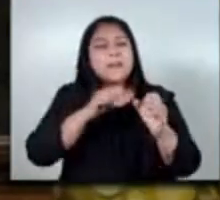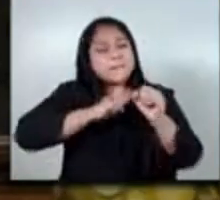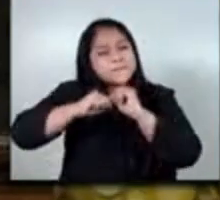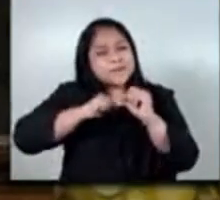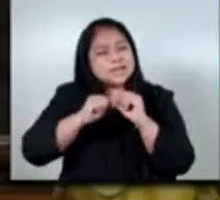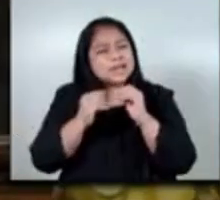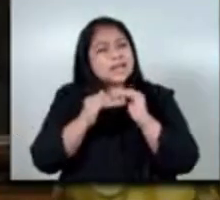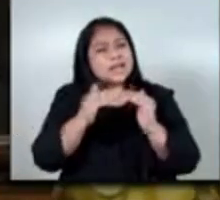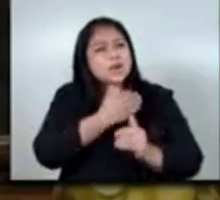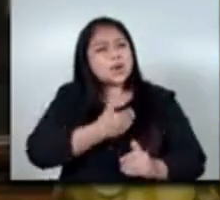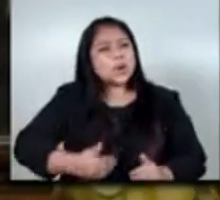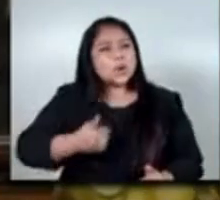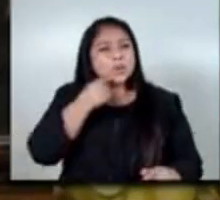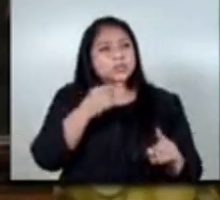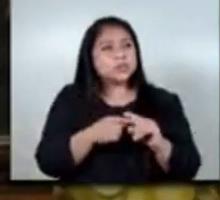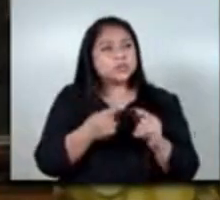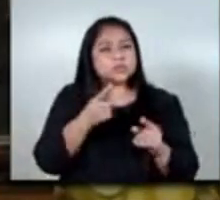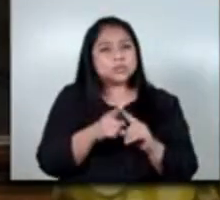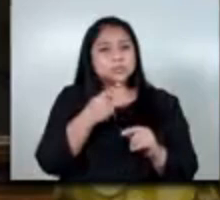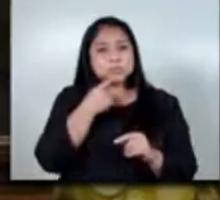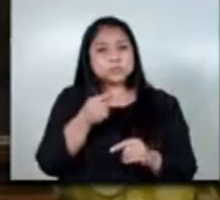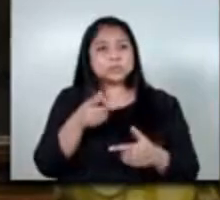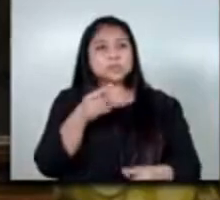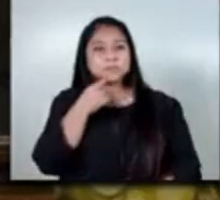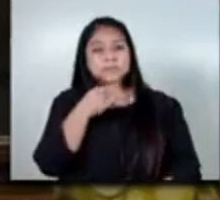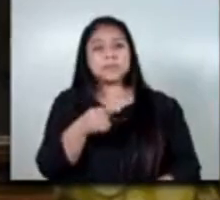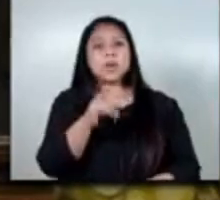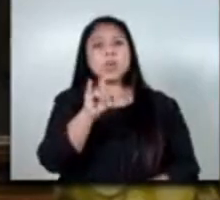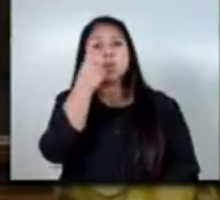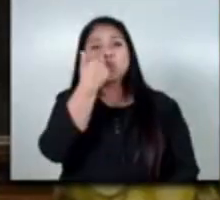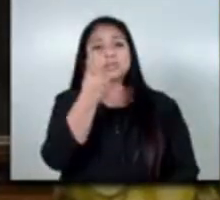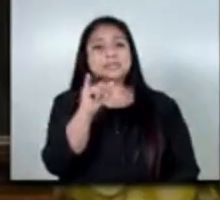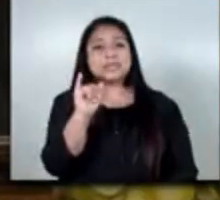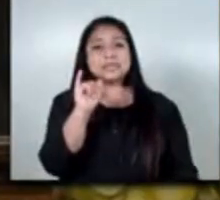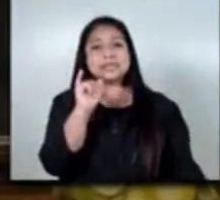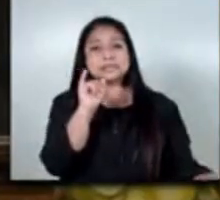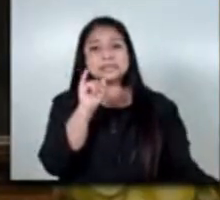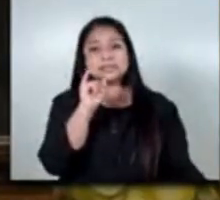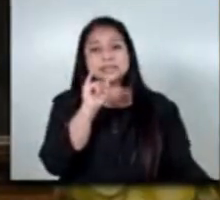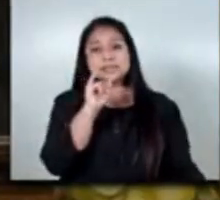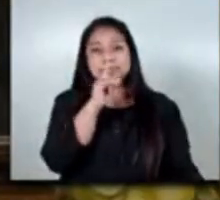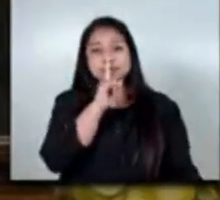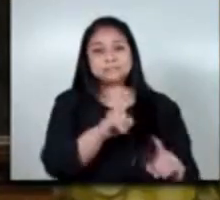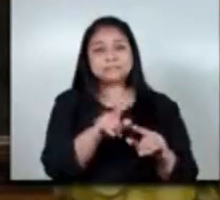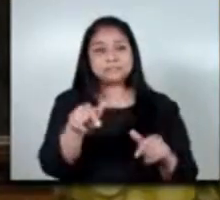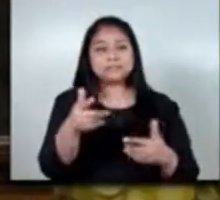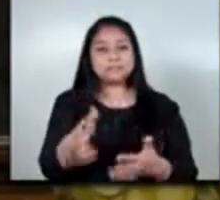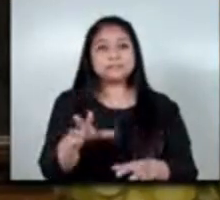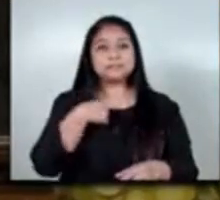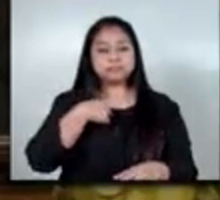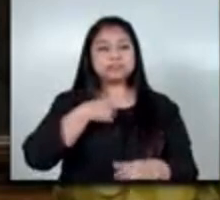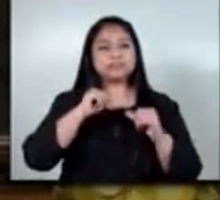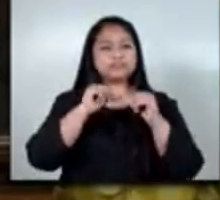alianzas estratégicas como con la agencia USAID con oite para lograr entonces que esos guatemaltecos